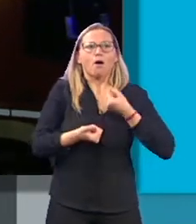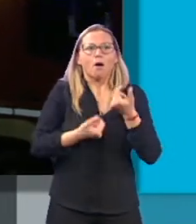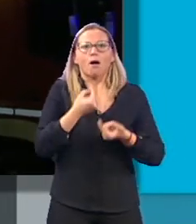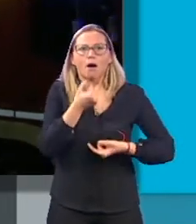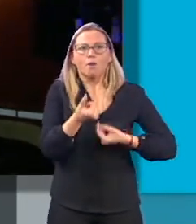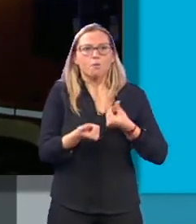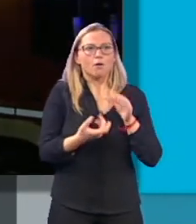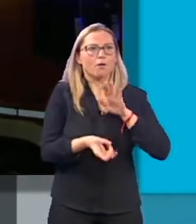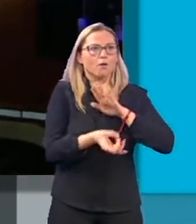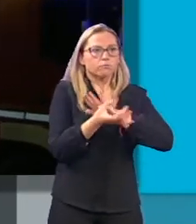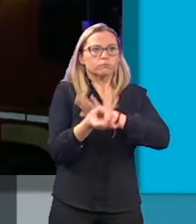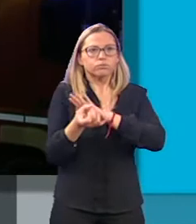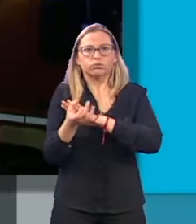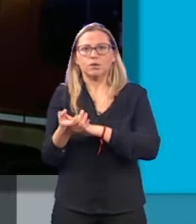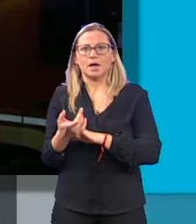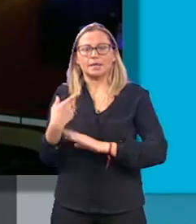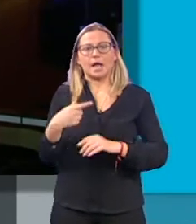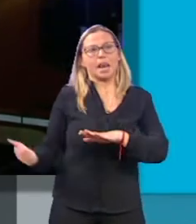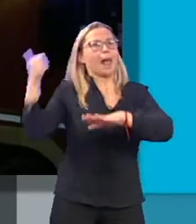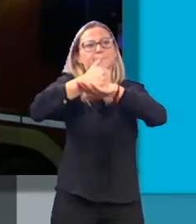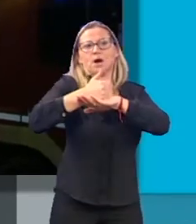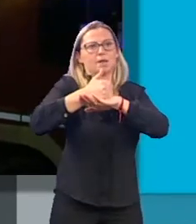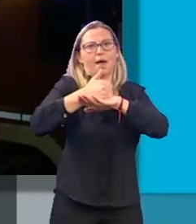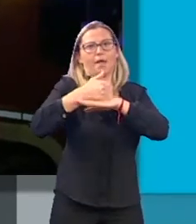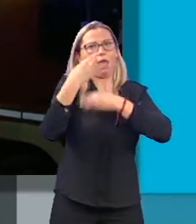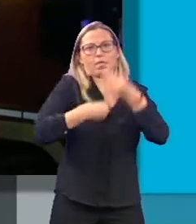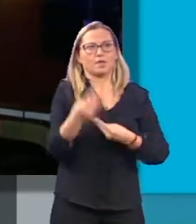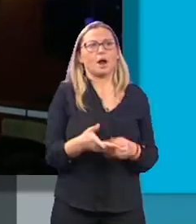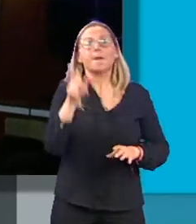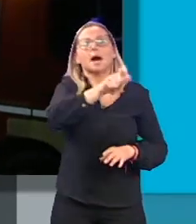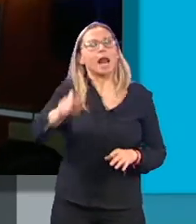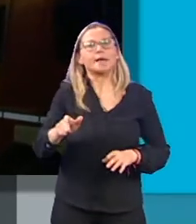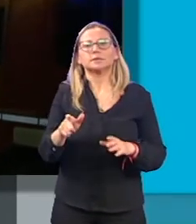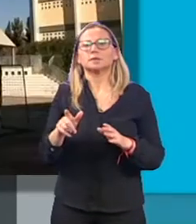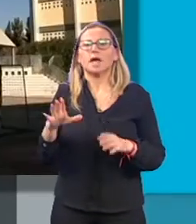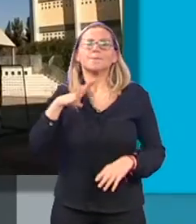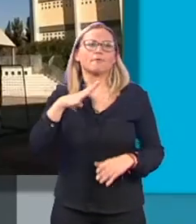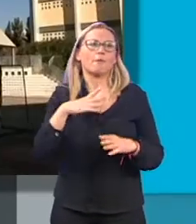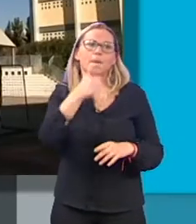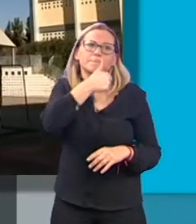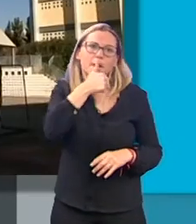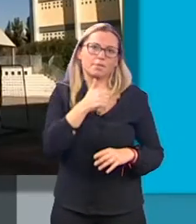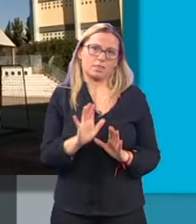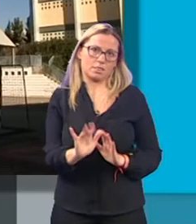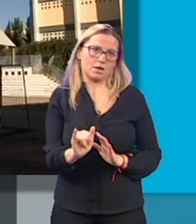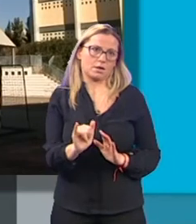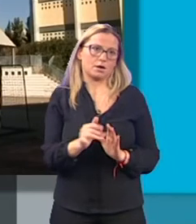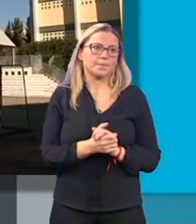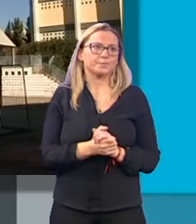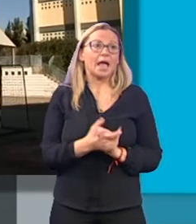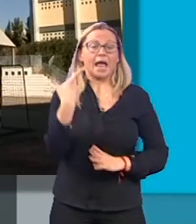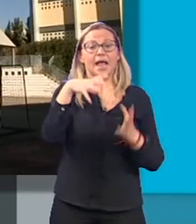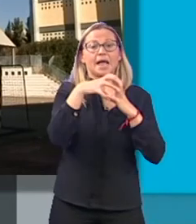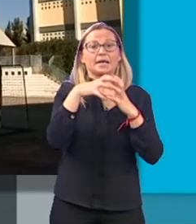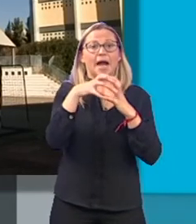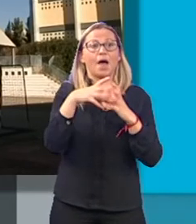atendiendo un poco a la prioridad. Y hasta que la gente que tenga paciencia con... En Granada Capital se han clausurado algunas zonas